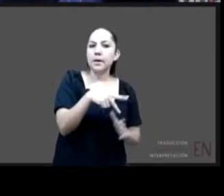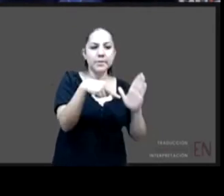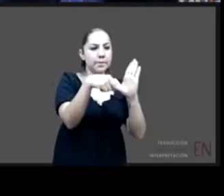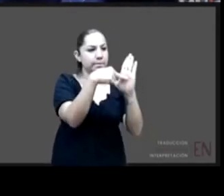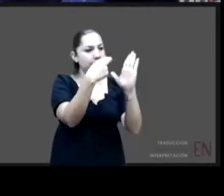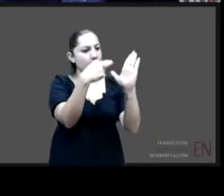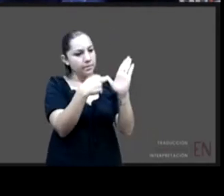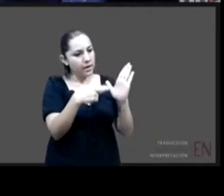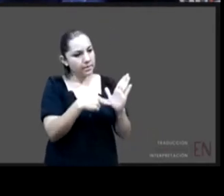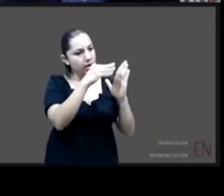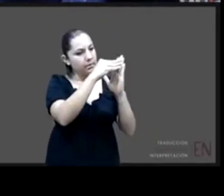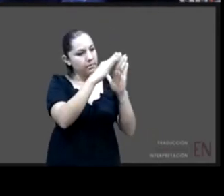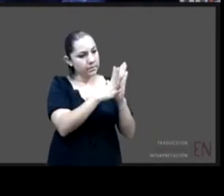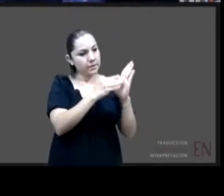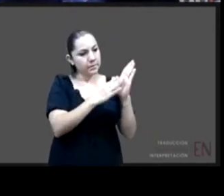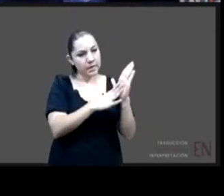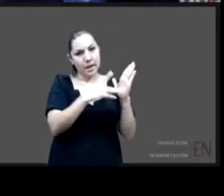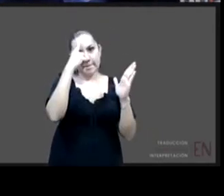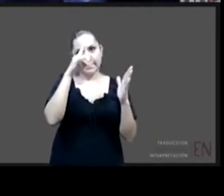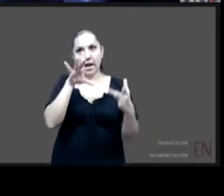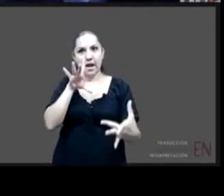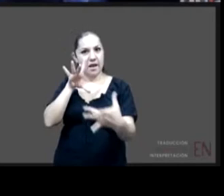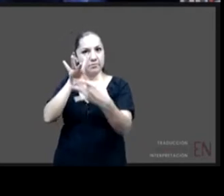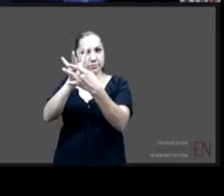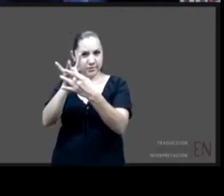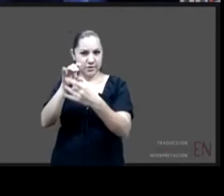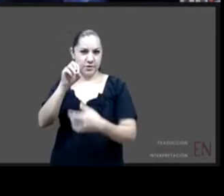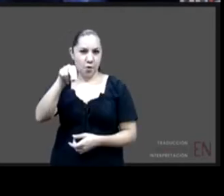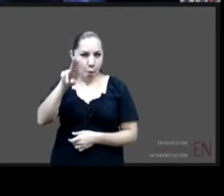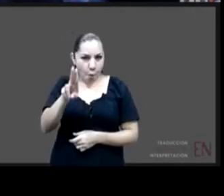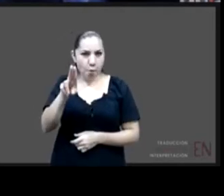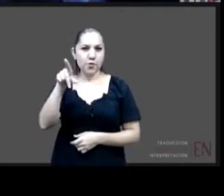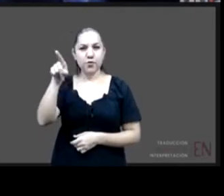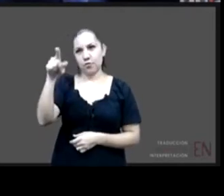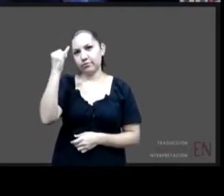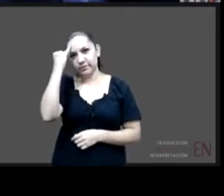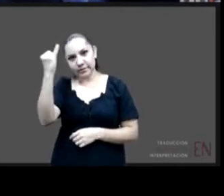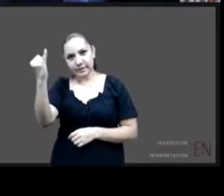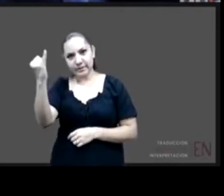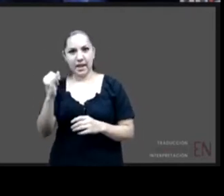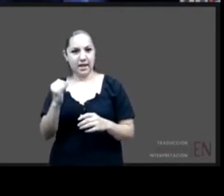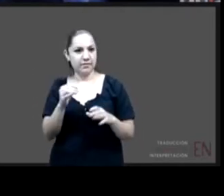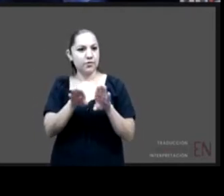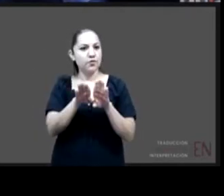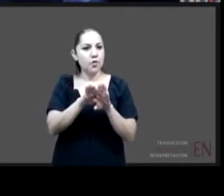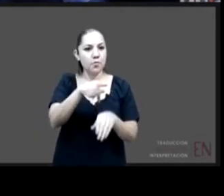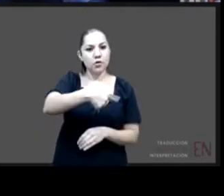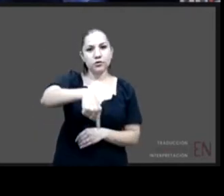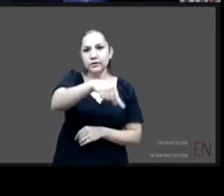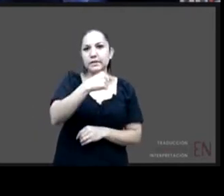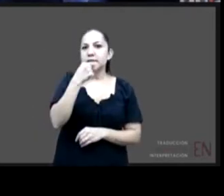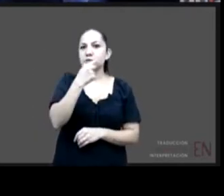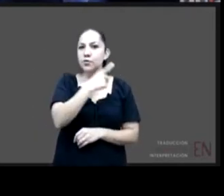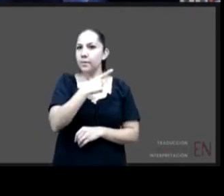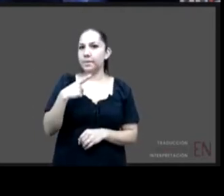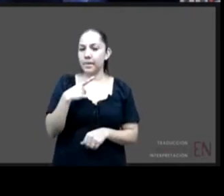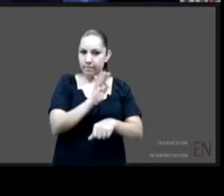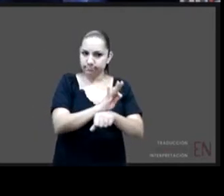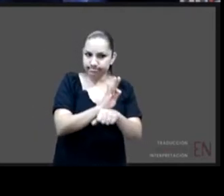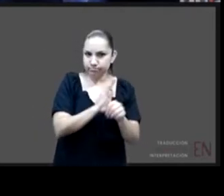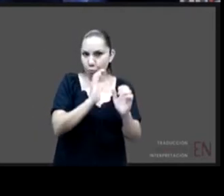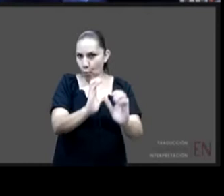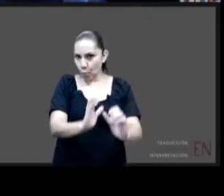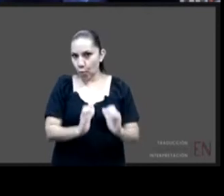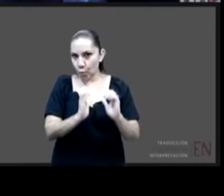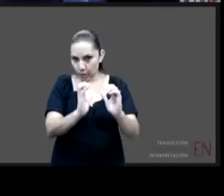directrices de Naciones Unidas sobre las modalidades para el cuidado alternativo de los niños y nuestra propia legislación